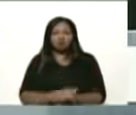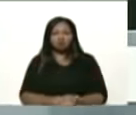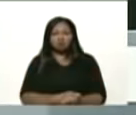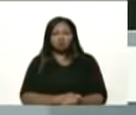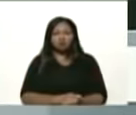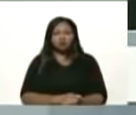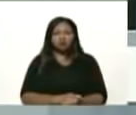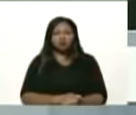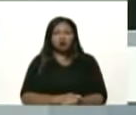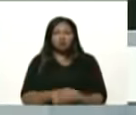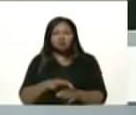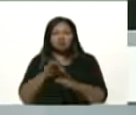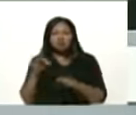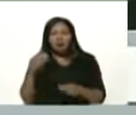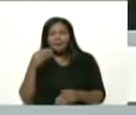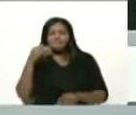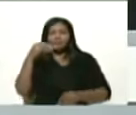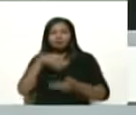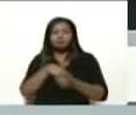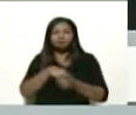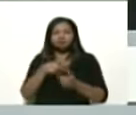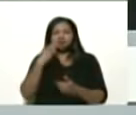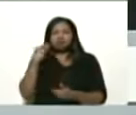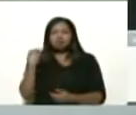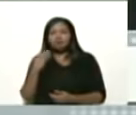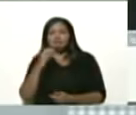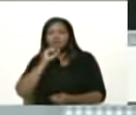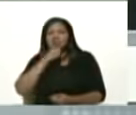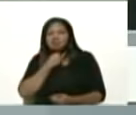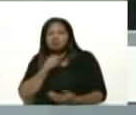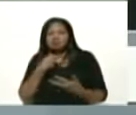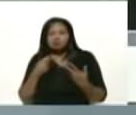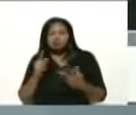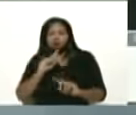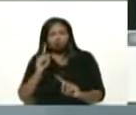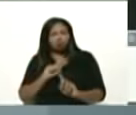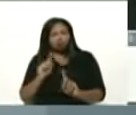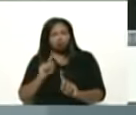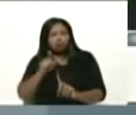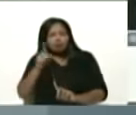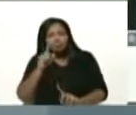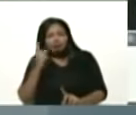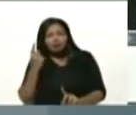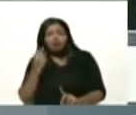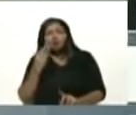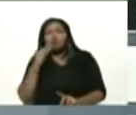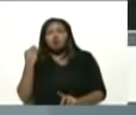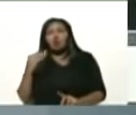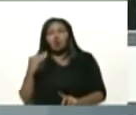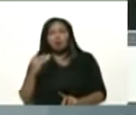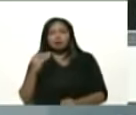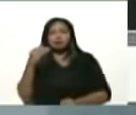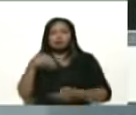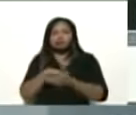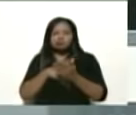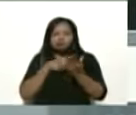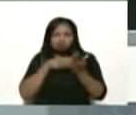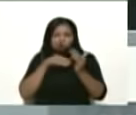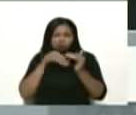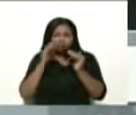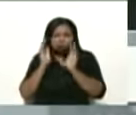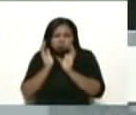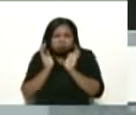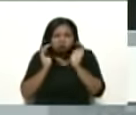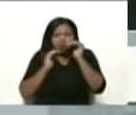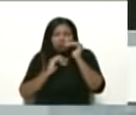no se dejen meter viejos dogmas, no, la juventud no puede ser dogmática, la juventud tiene